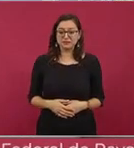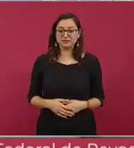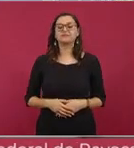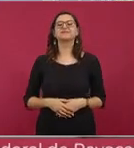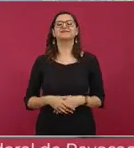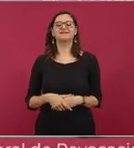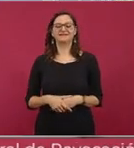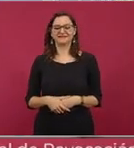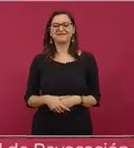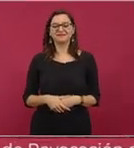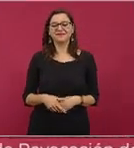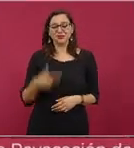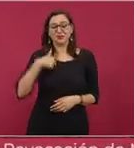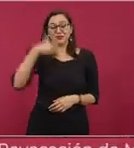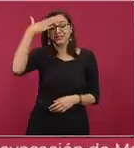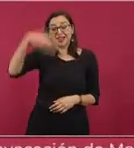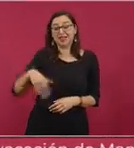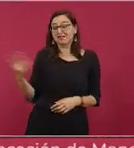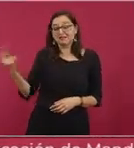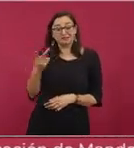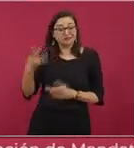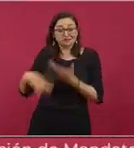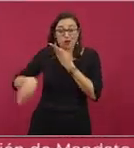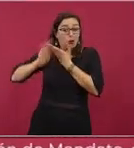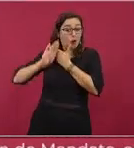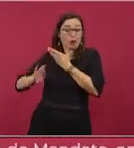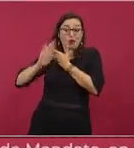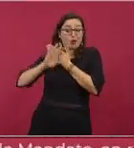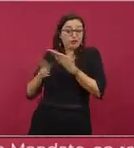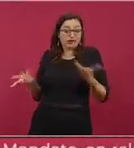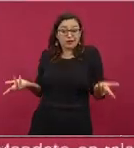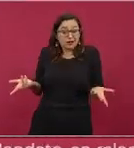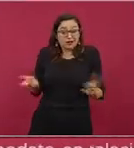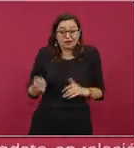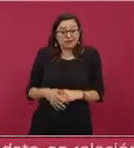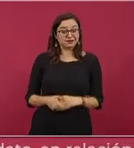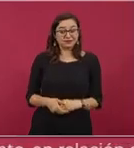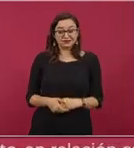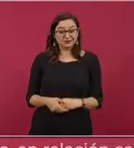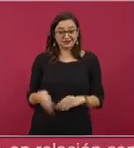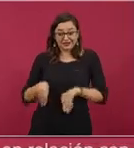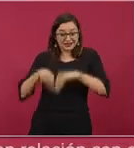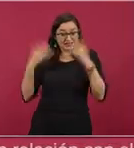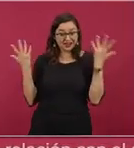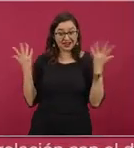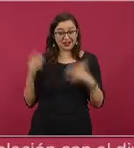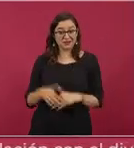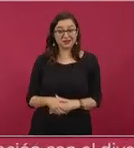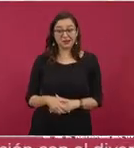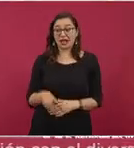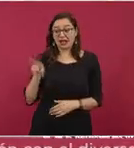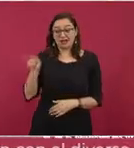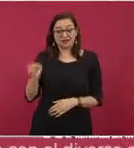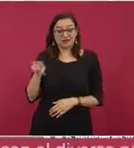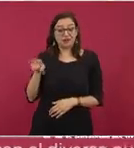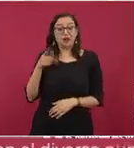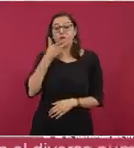muy reaccionarios ese caricaturista siempre pues está en el reforma